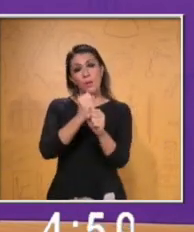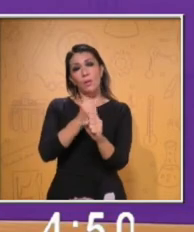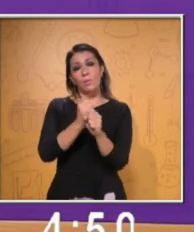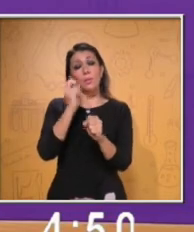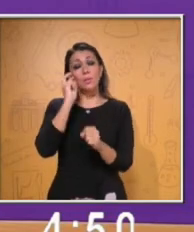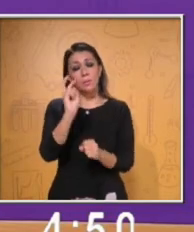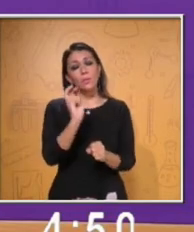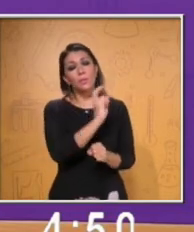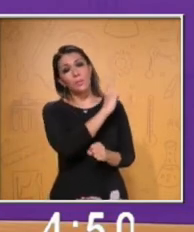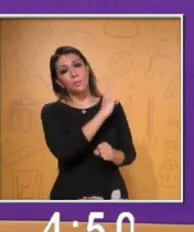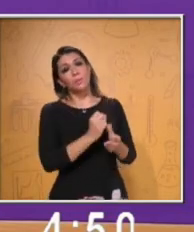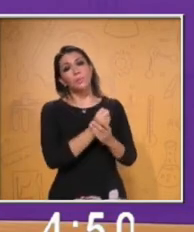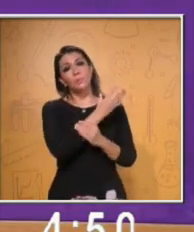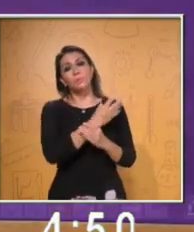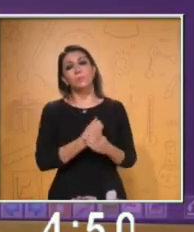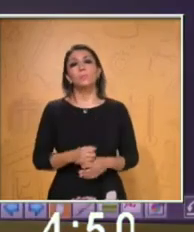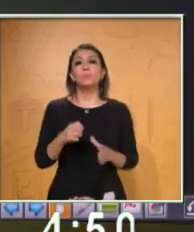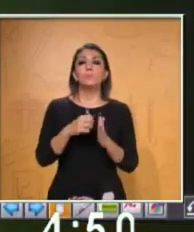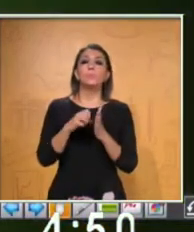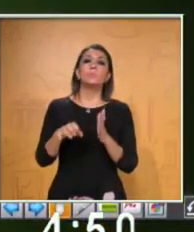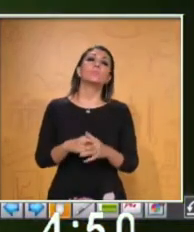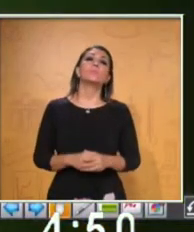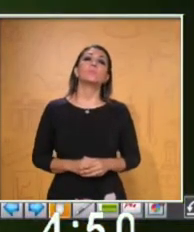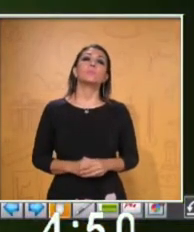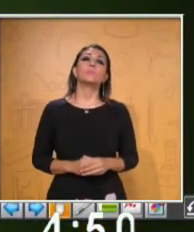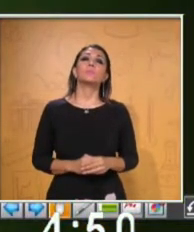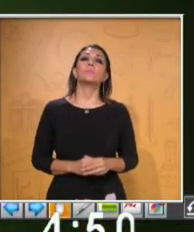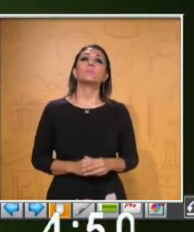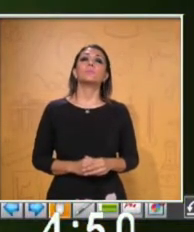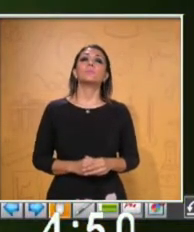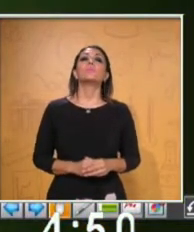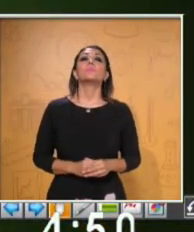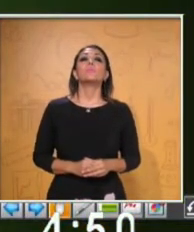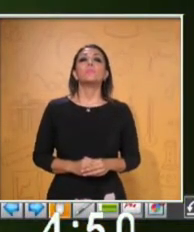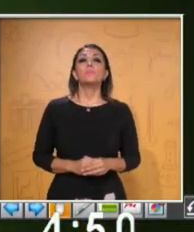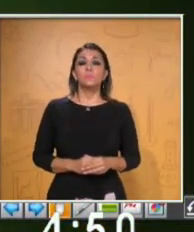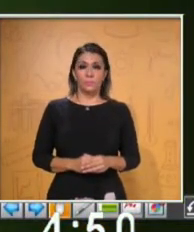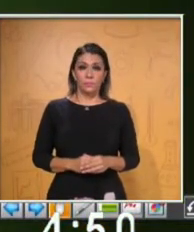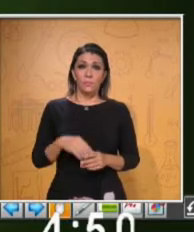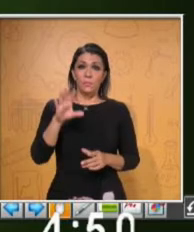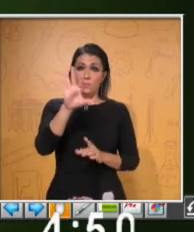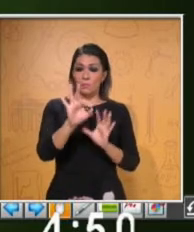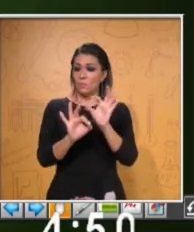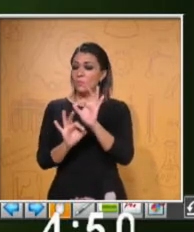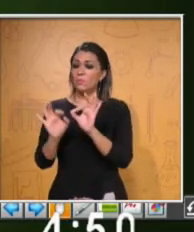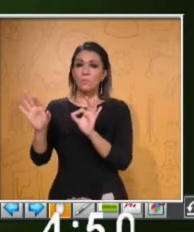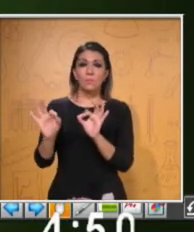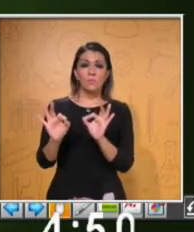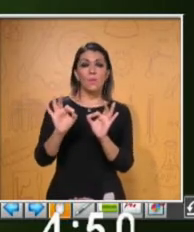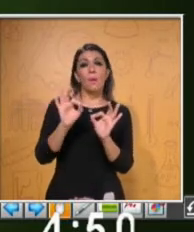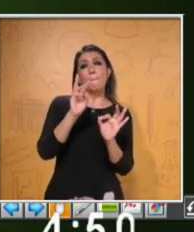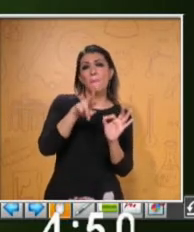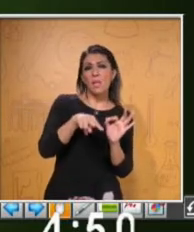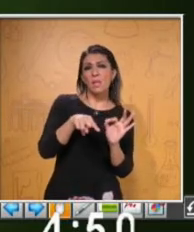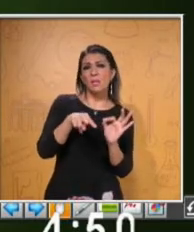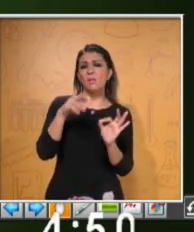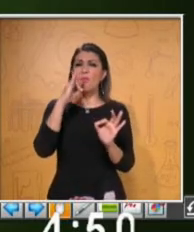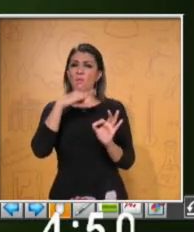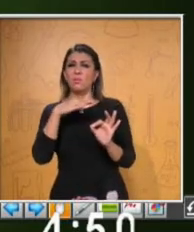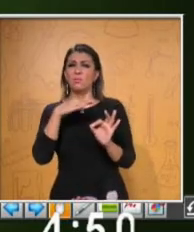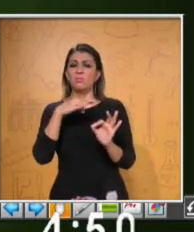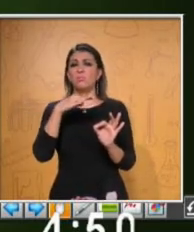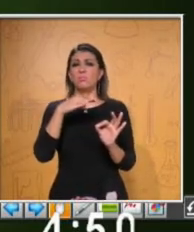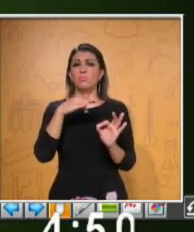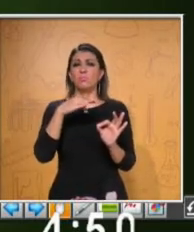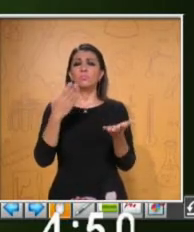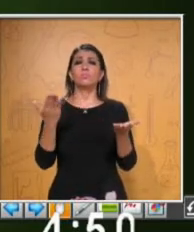y pon atención en el ejercicio. Dice, select true or false for each statement. Selecciona verdadero o falso para cada oración